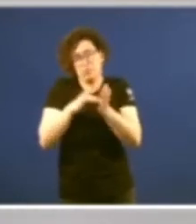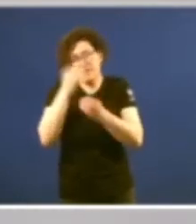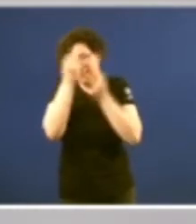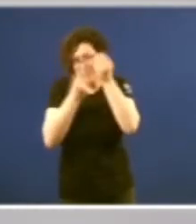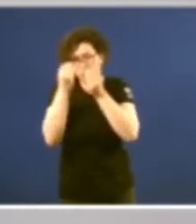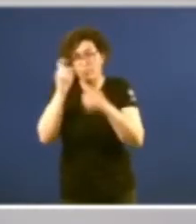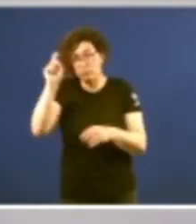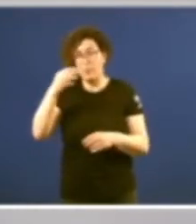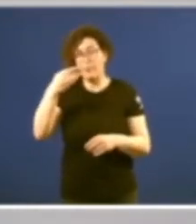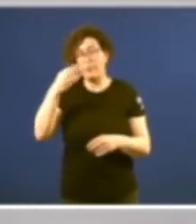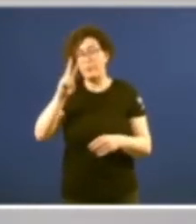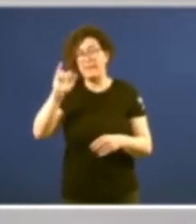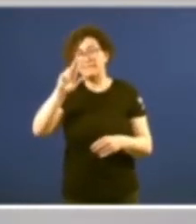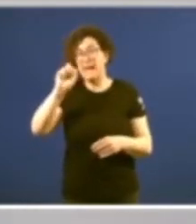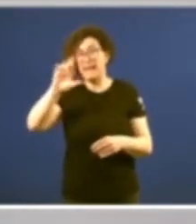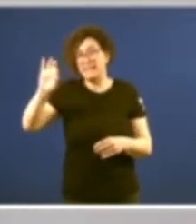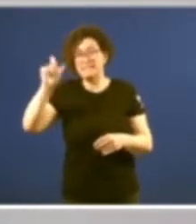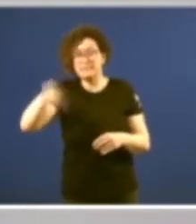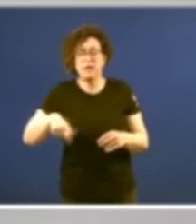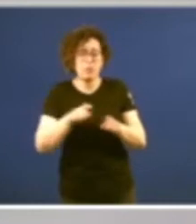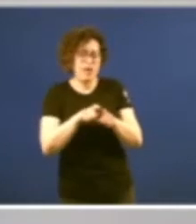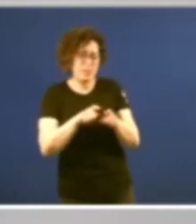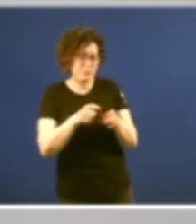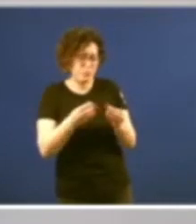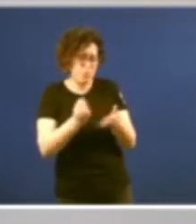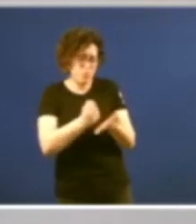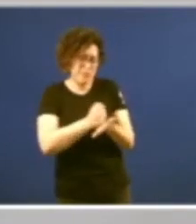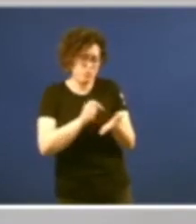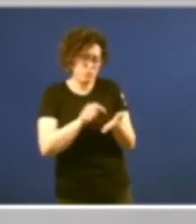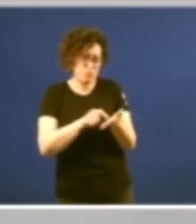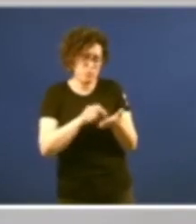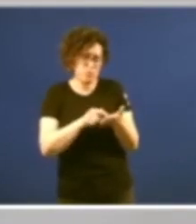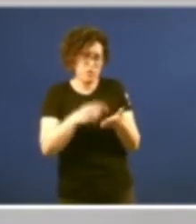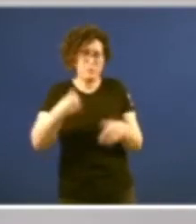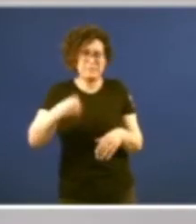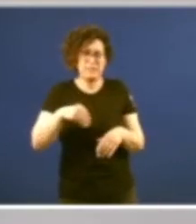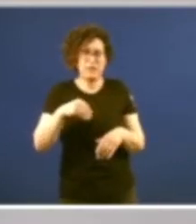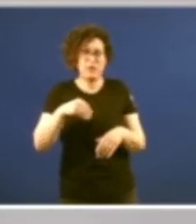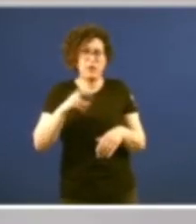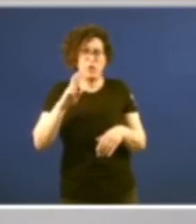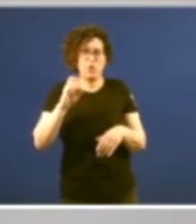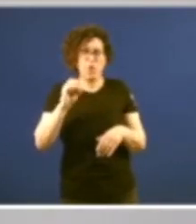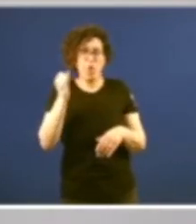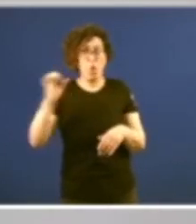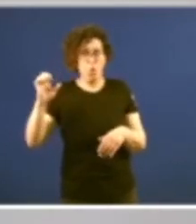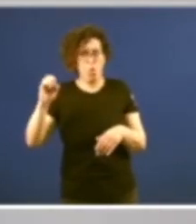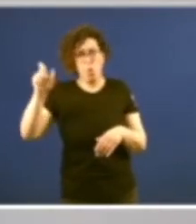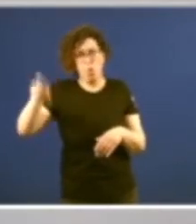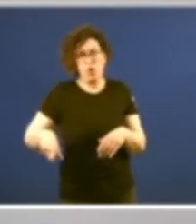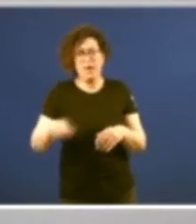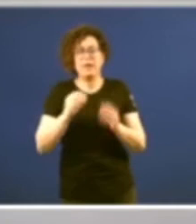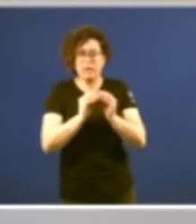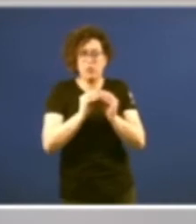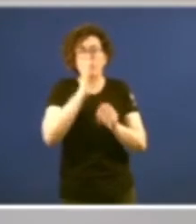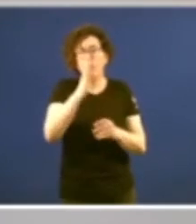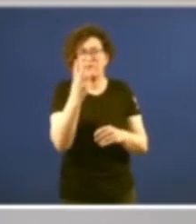profesor Villares en un documento que la presidenta Roja Rojo elaboró con motivo del